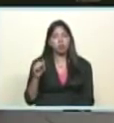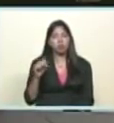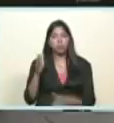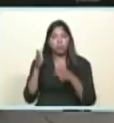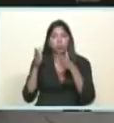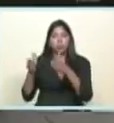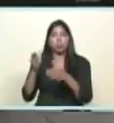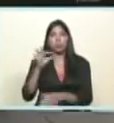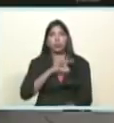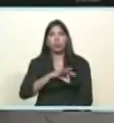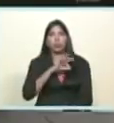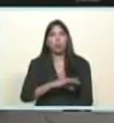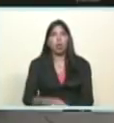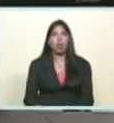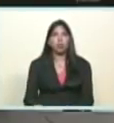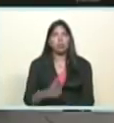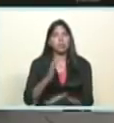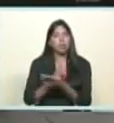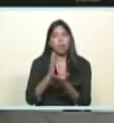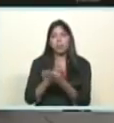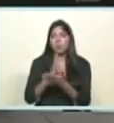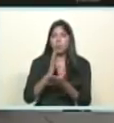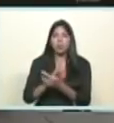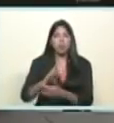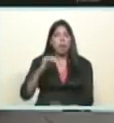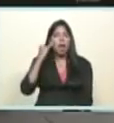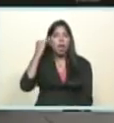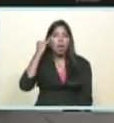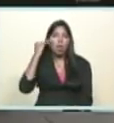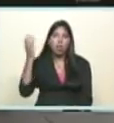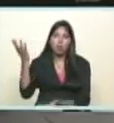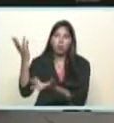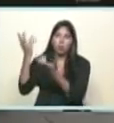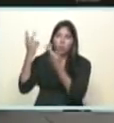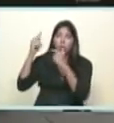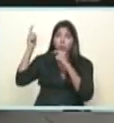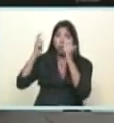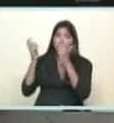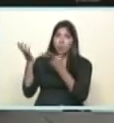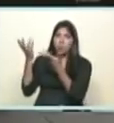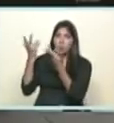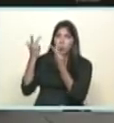siempre hay que recordar al comandante Chávez siempre hay que